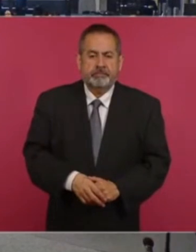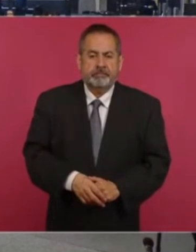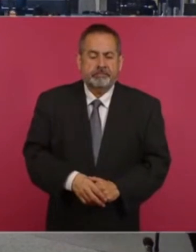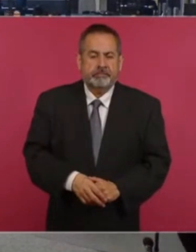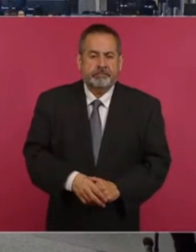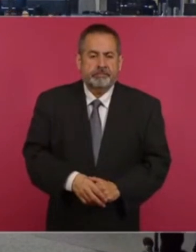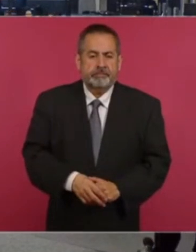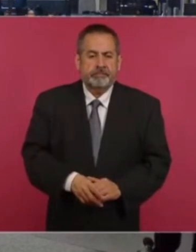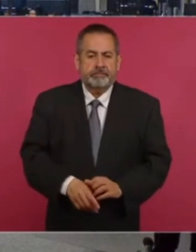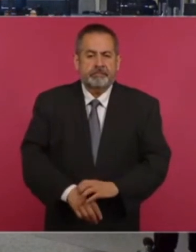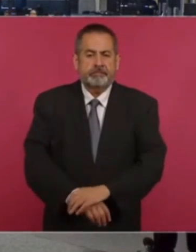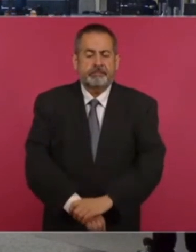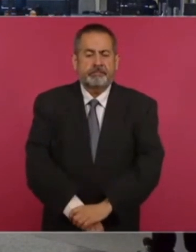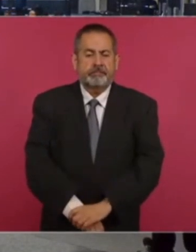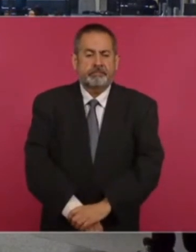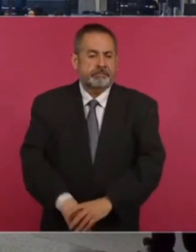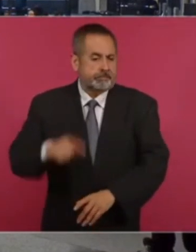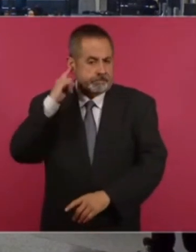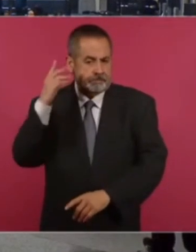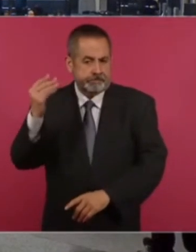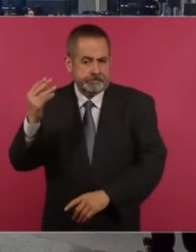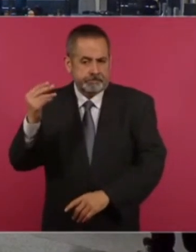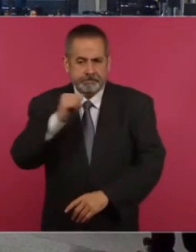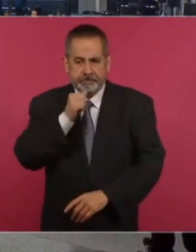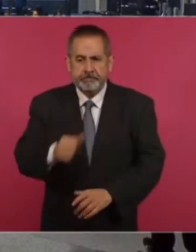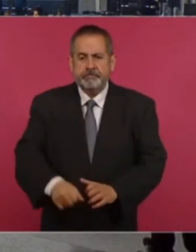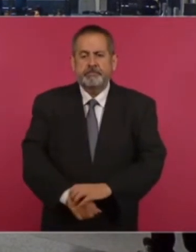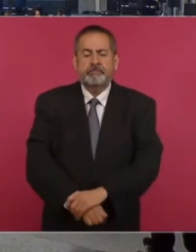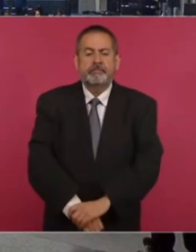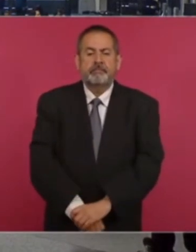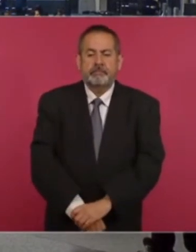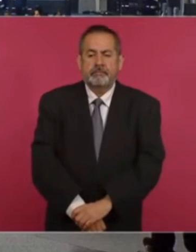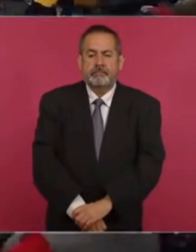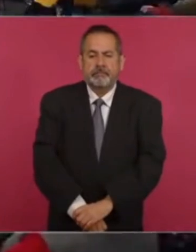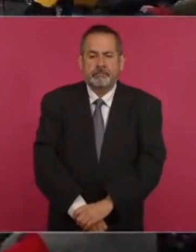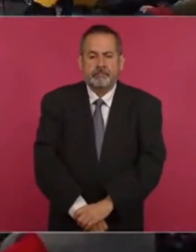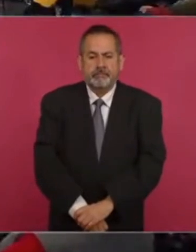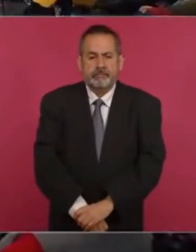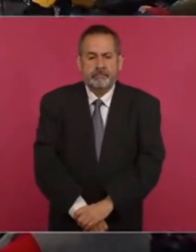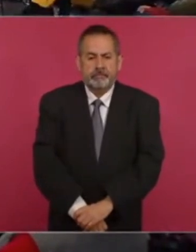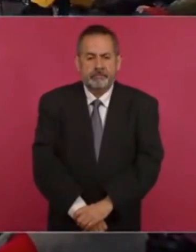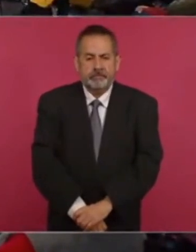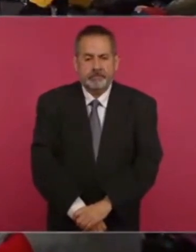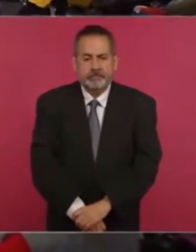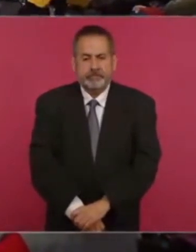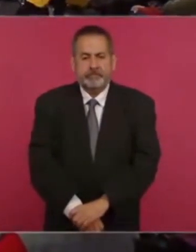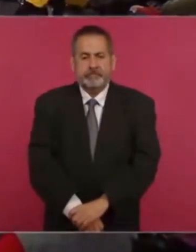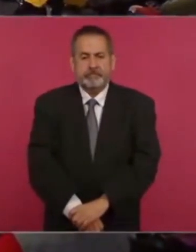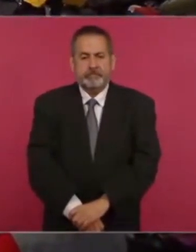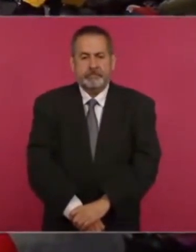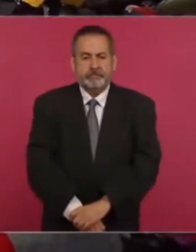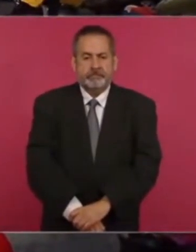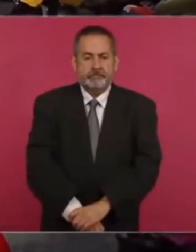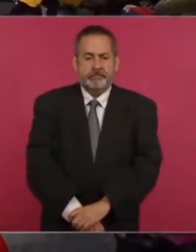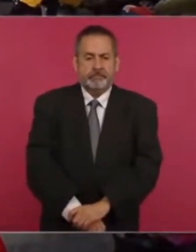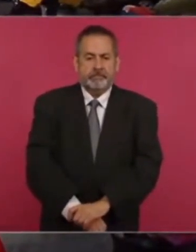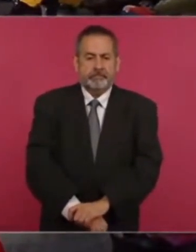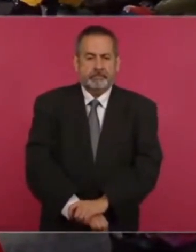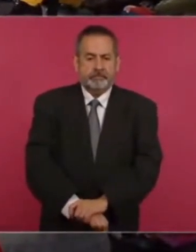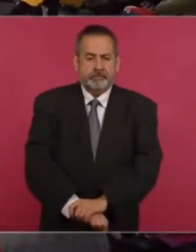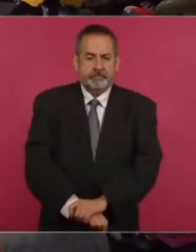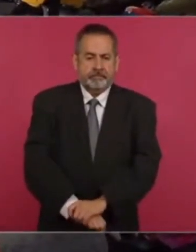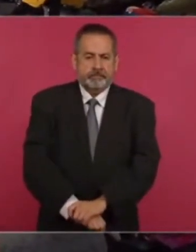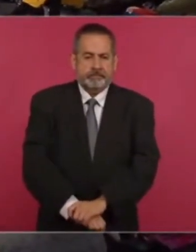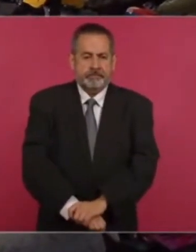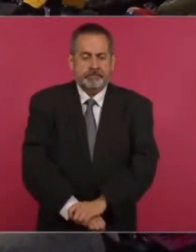Solamente quisiera aprovecharle si una vez que detectaron que él fue omiso en los tiempos y en los plazos, ¿se va a buscar un cambio de